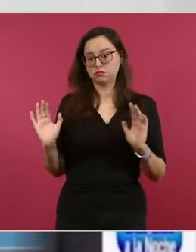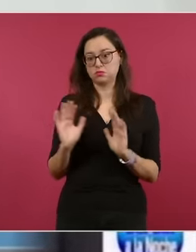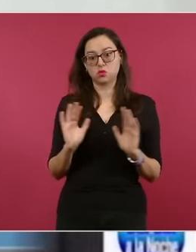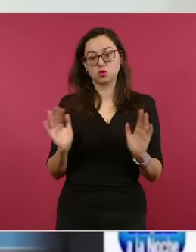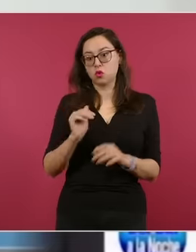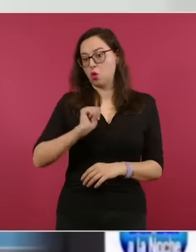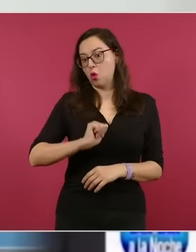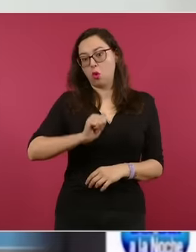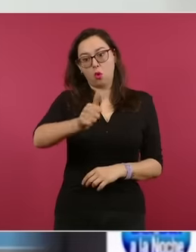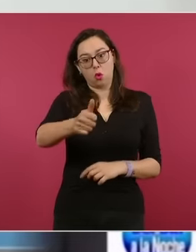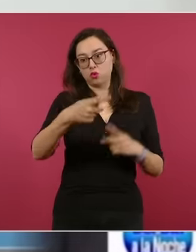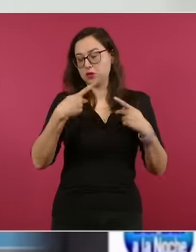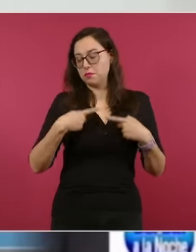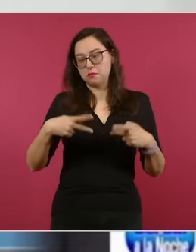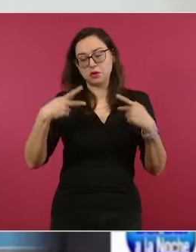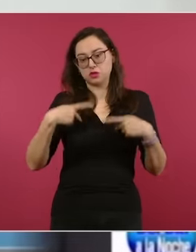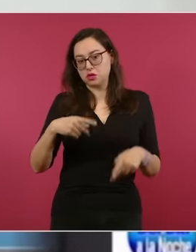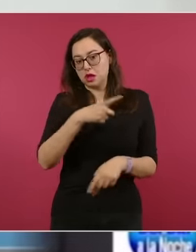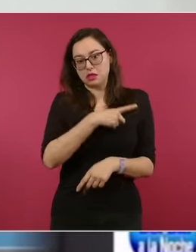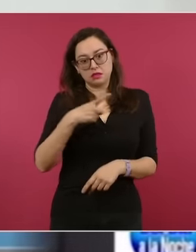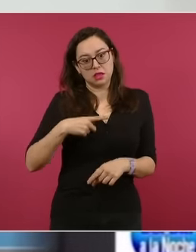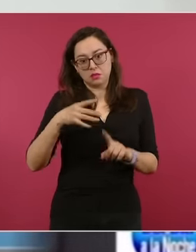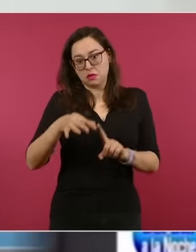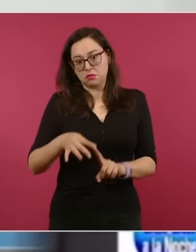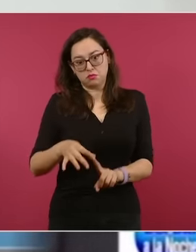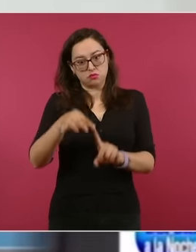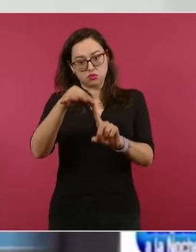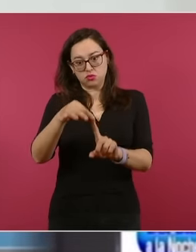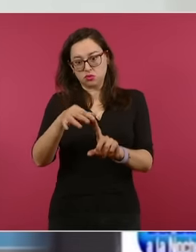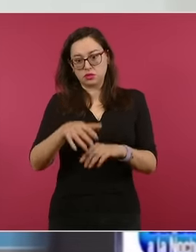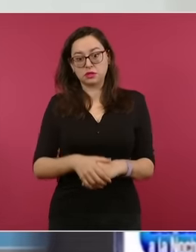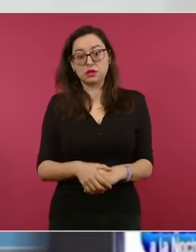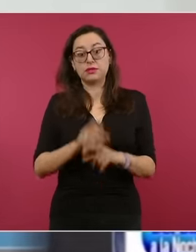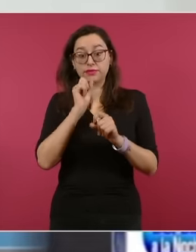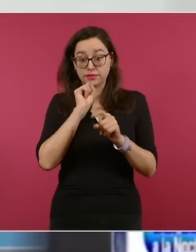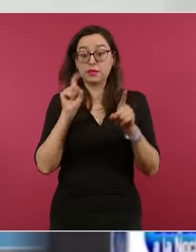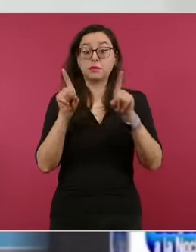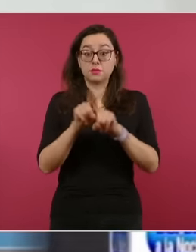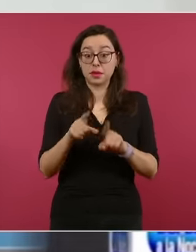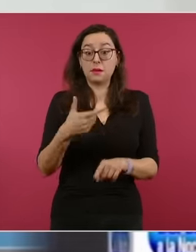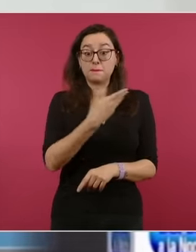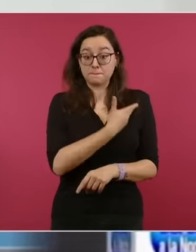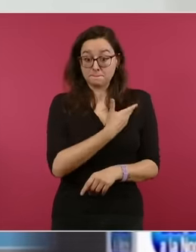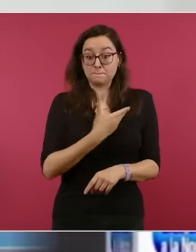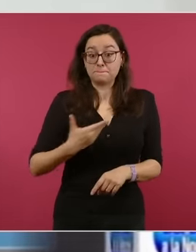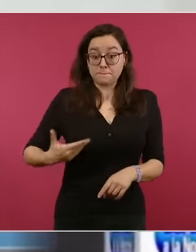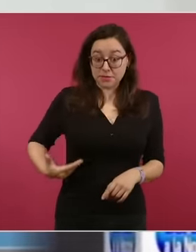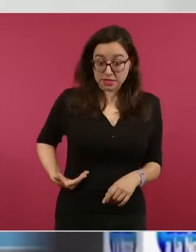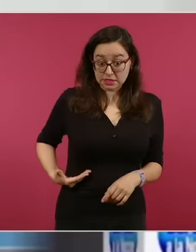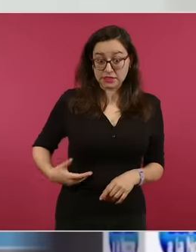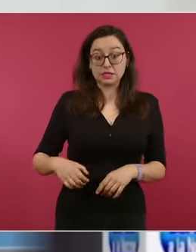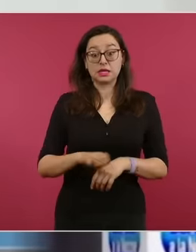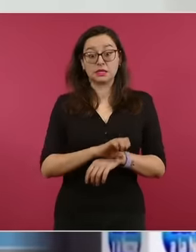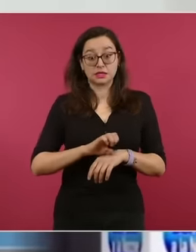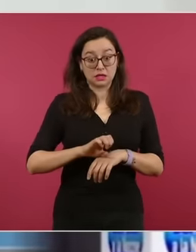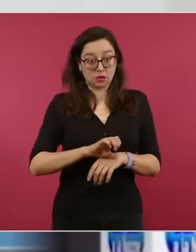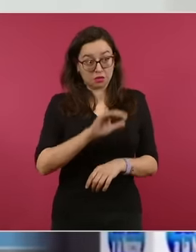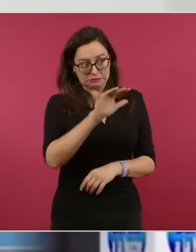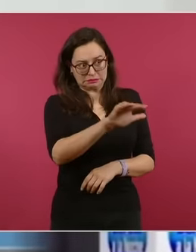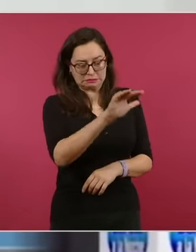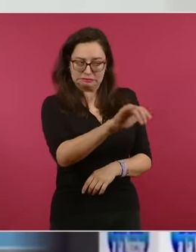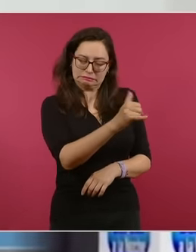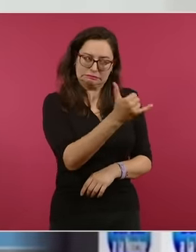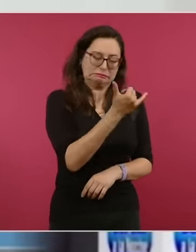en lo que haga relación a temas diplomáticos. Y también hablé con el señor presidente de la República y le dije, excusenme, señor